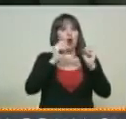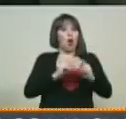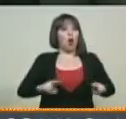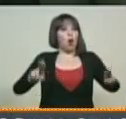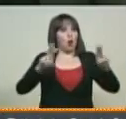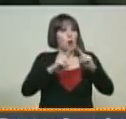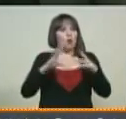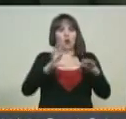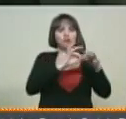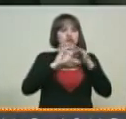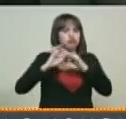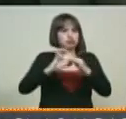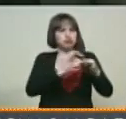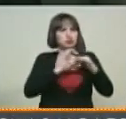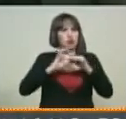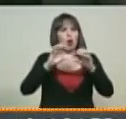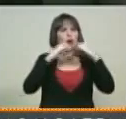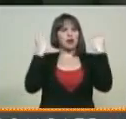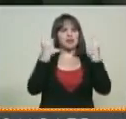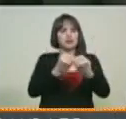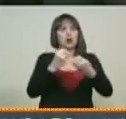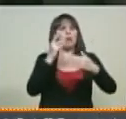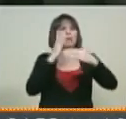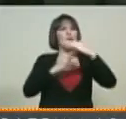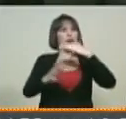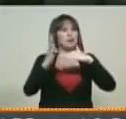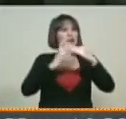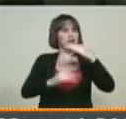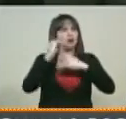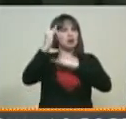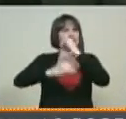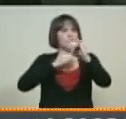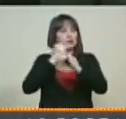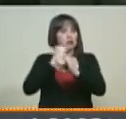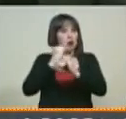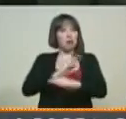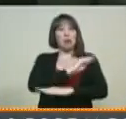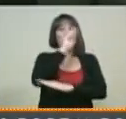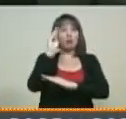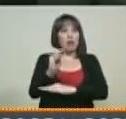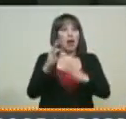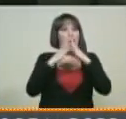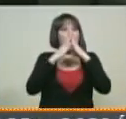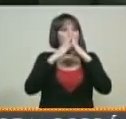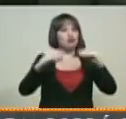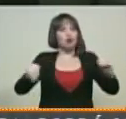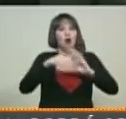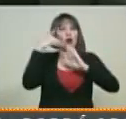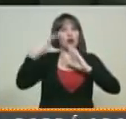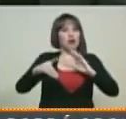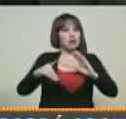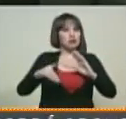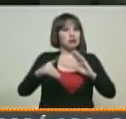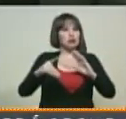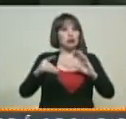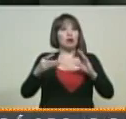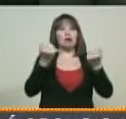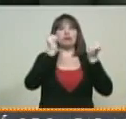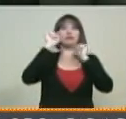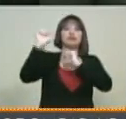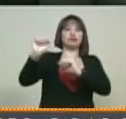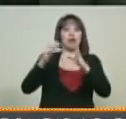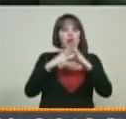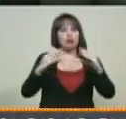organización internacional para las migraciones y sobre todo para preservar la defensa y los derechos que le